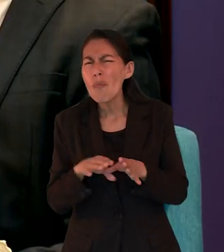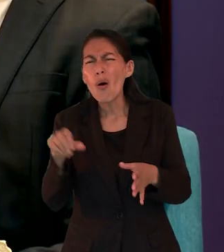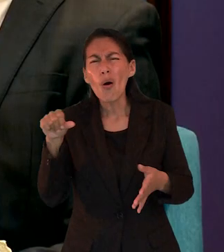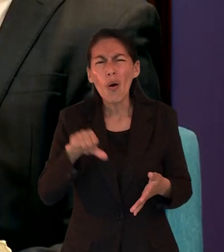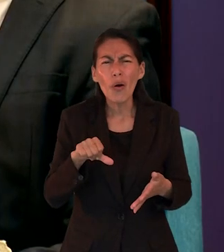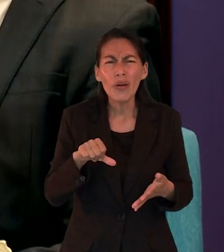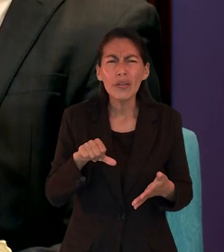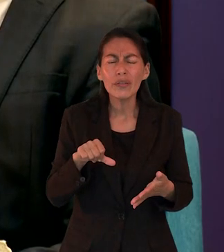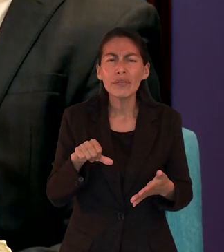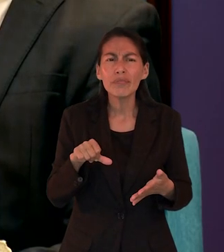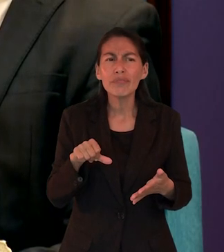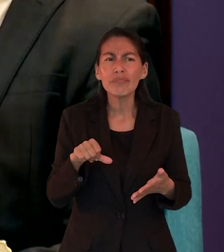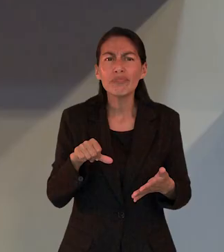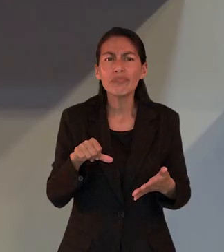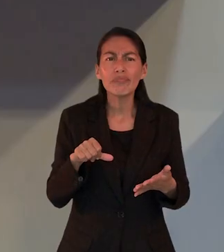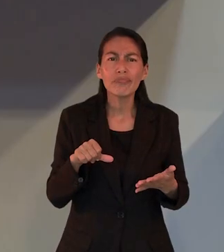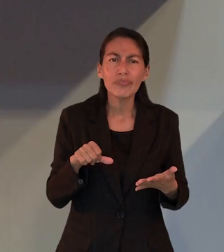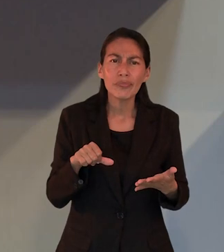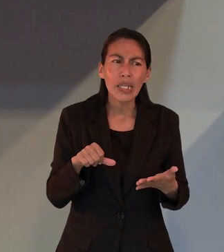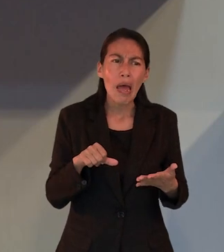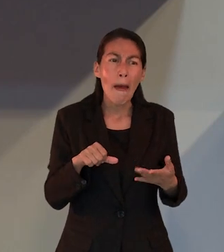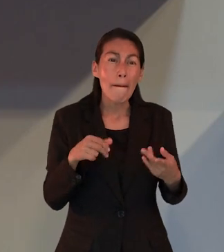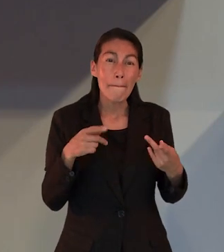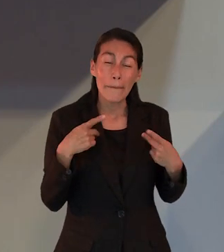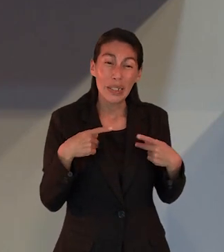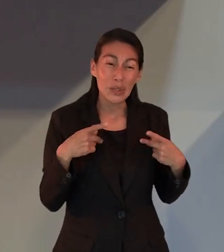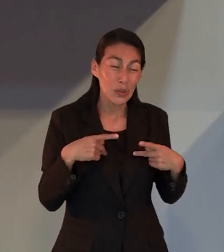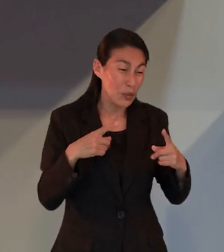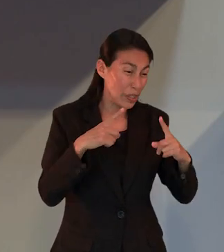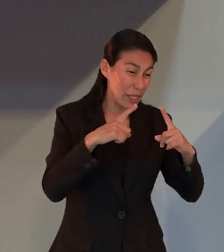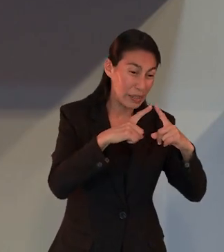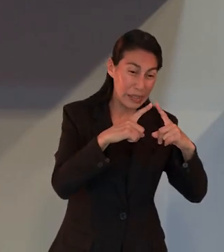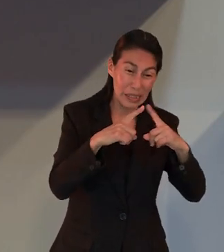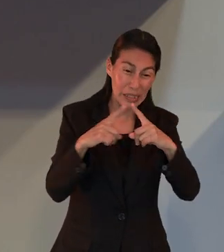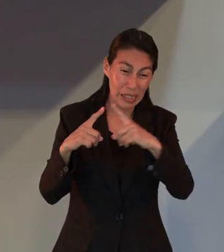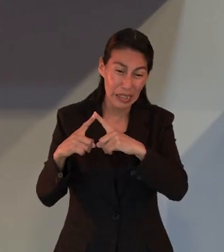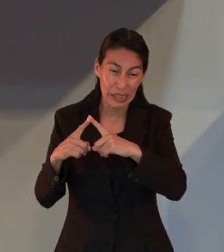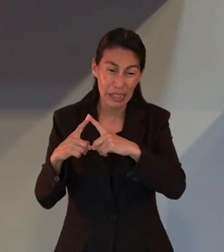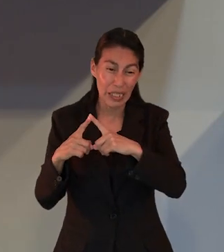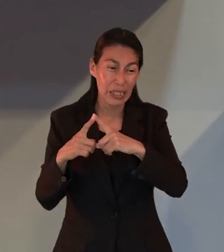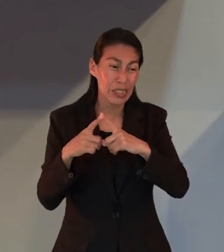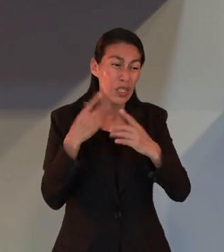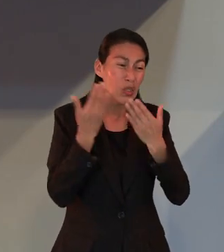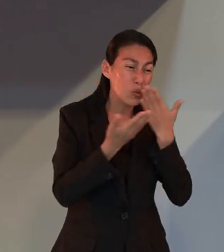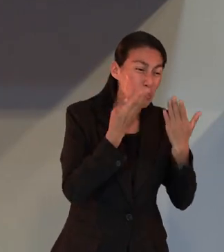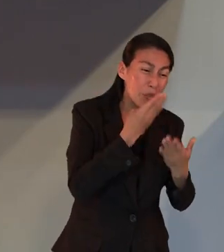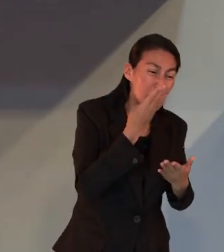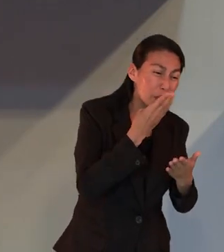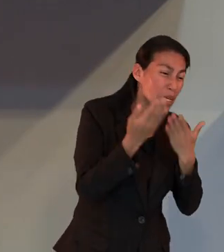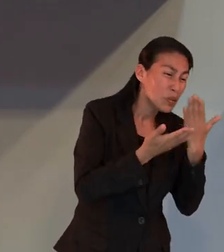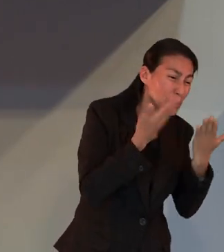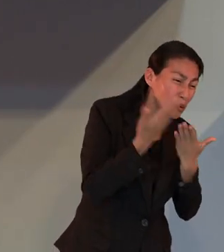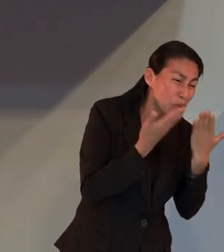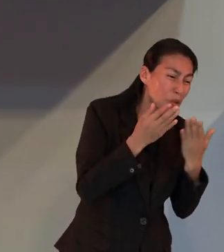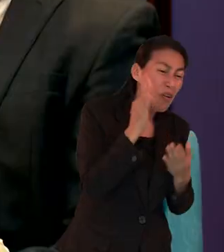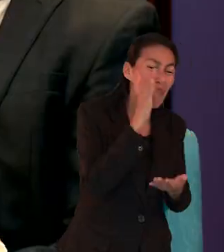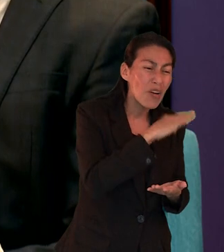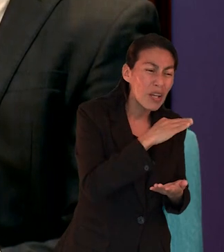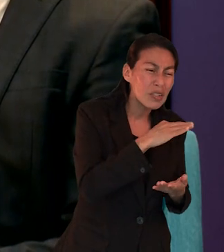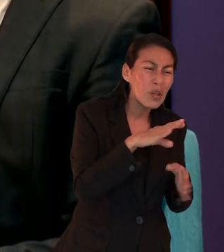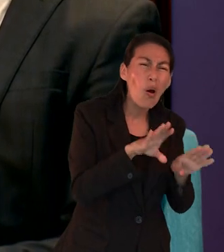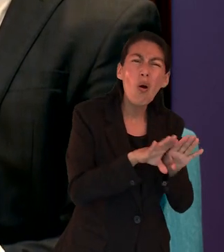prevenirnos? ¿Cómo podemos nosotros proteger a la iglesia de esas doctrinas extrañas?